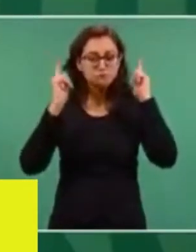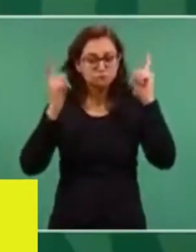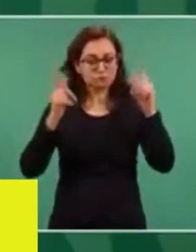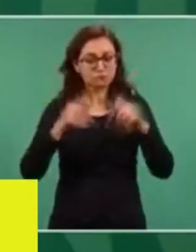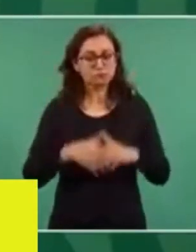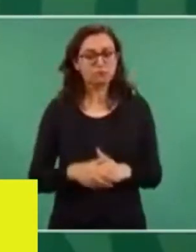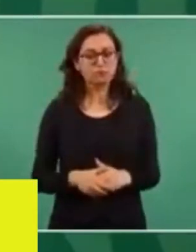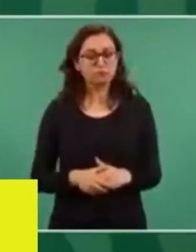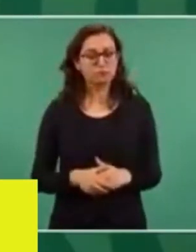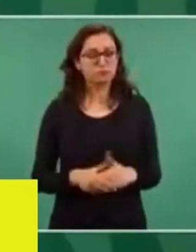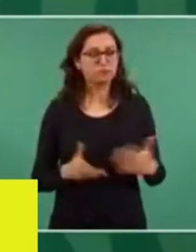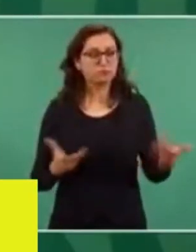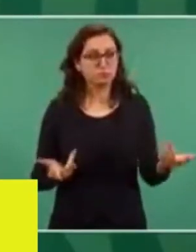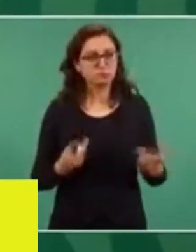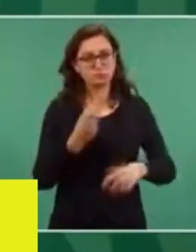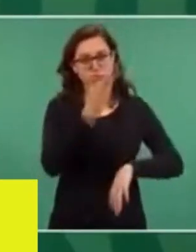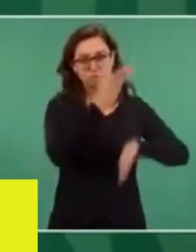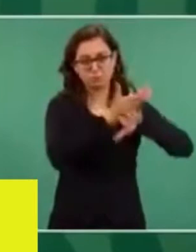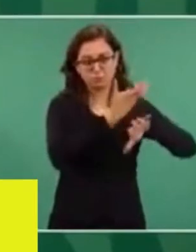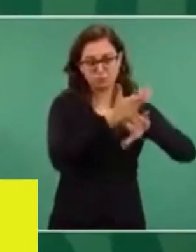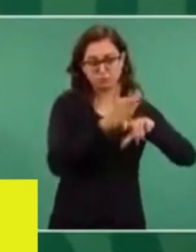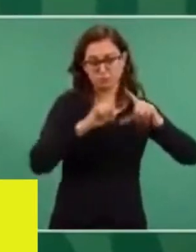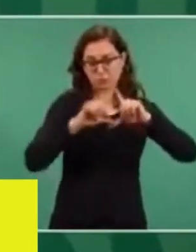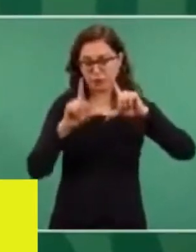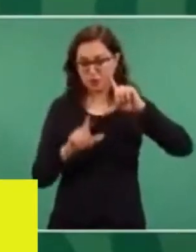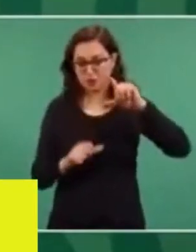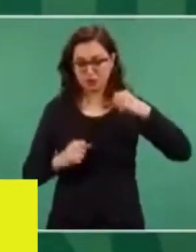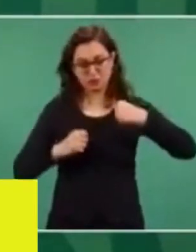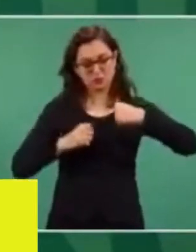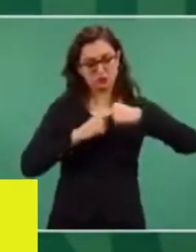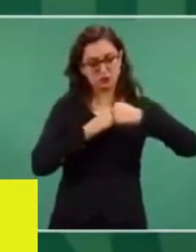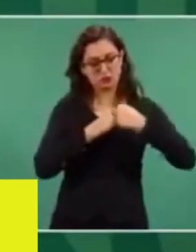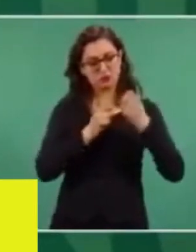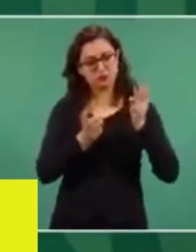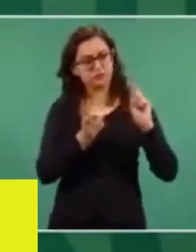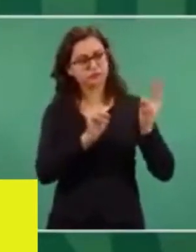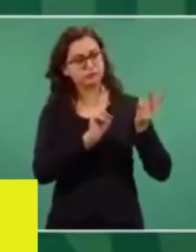son nuestros vecinos, nuestros